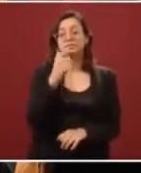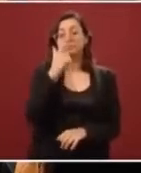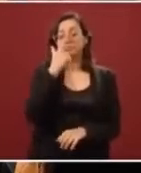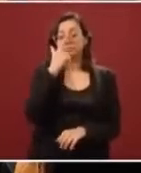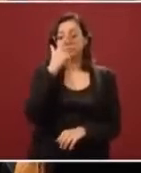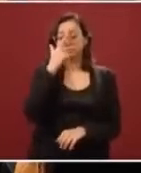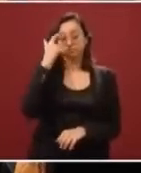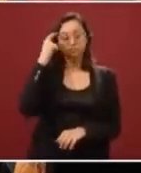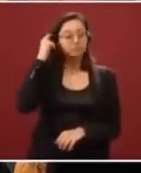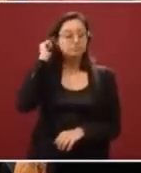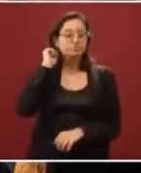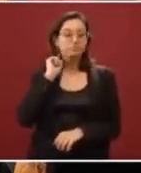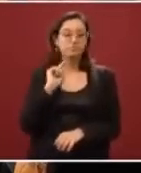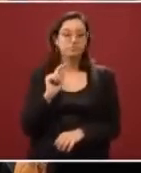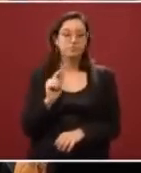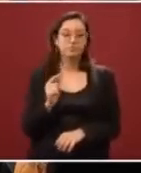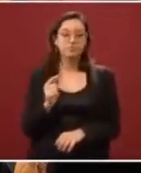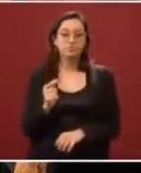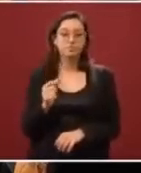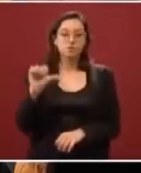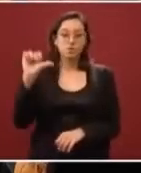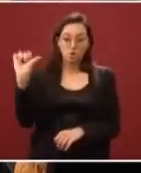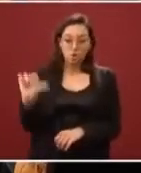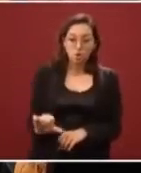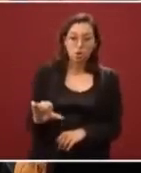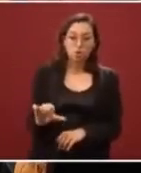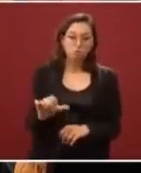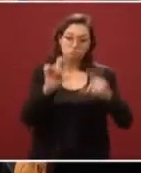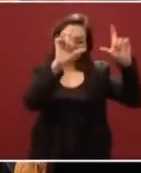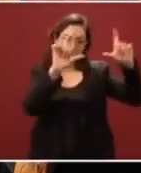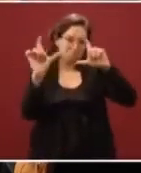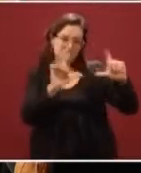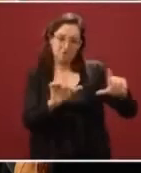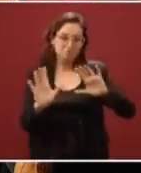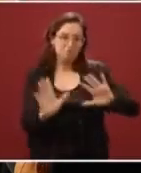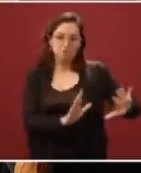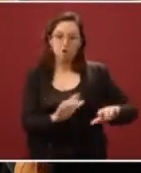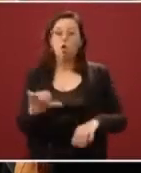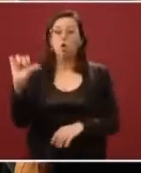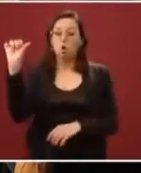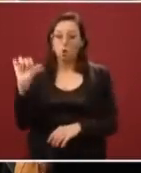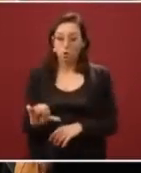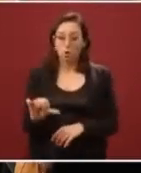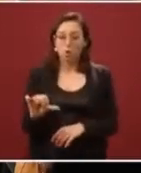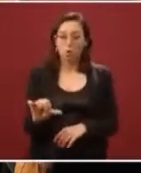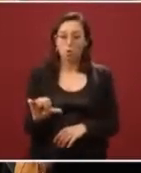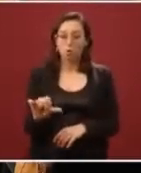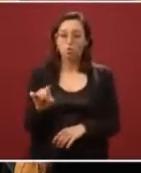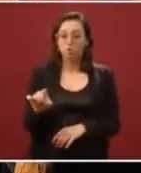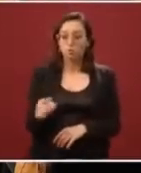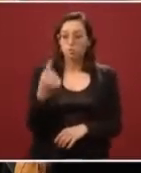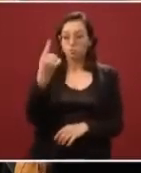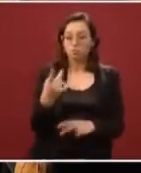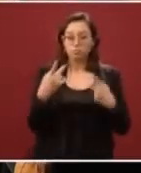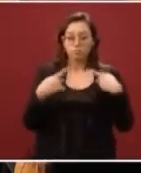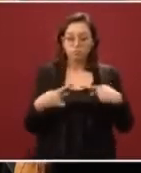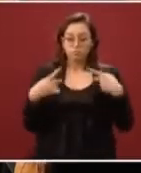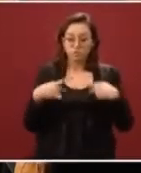líneas que tenemos aquí, el día de hoy tuvimos un deceso que está clasificado como